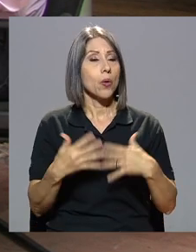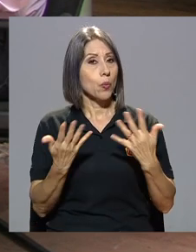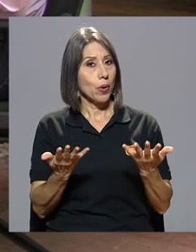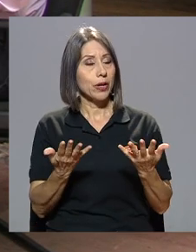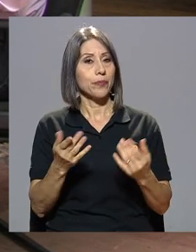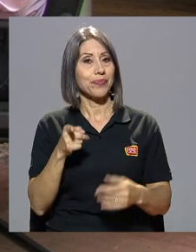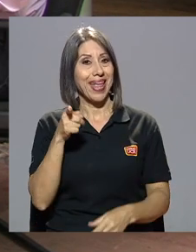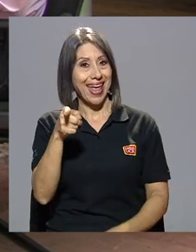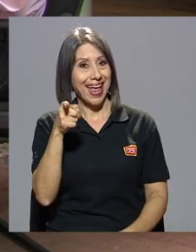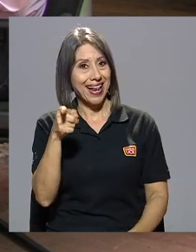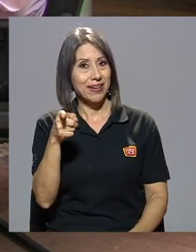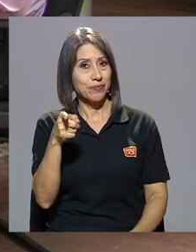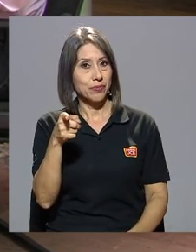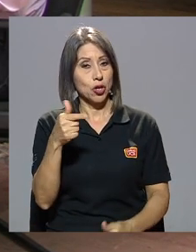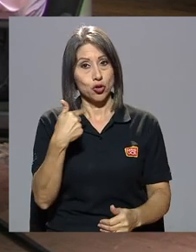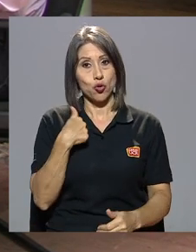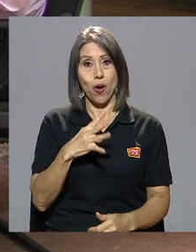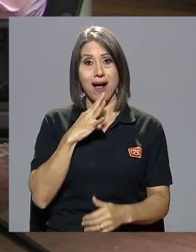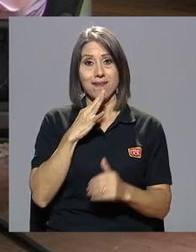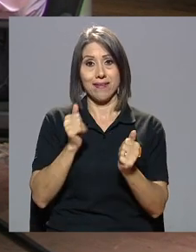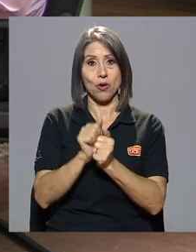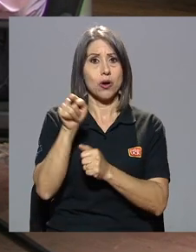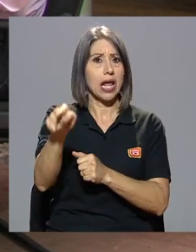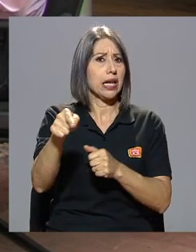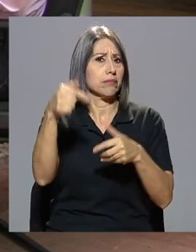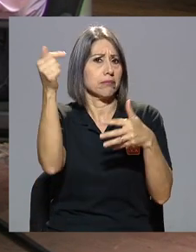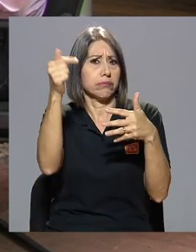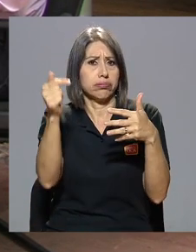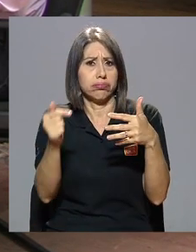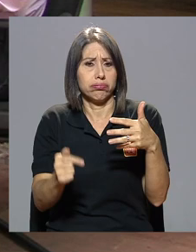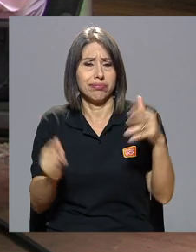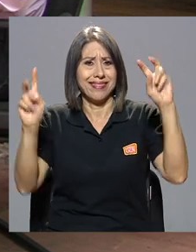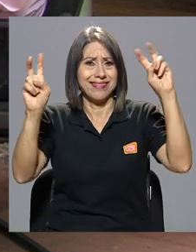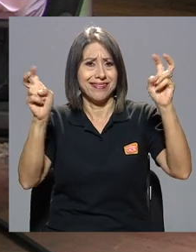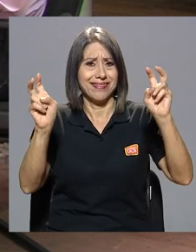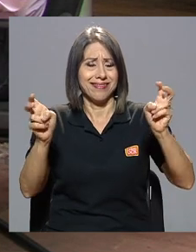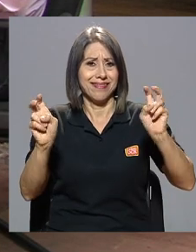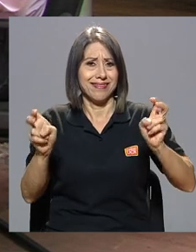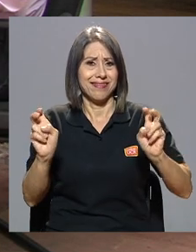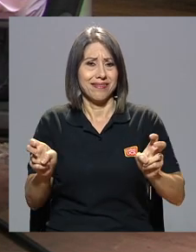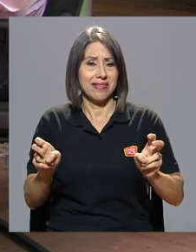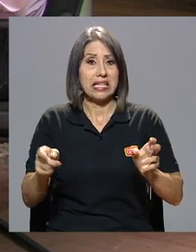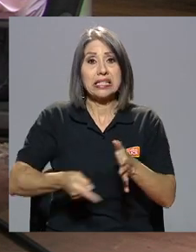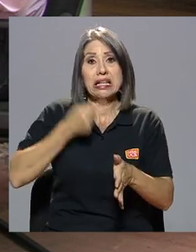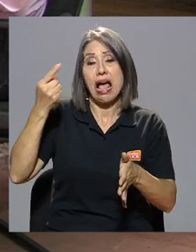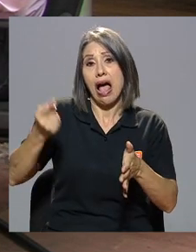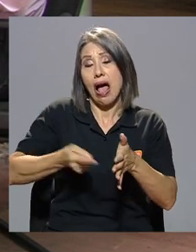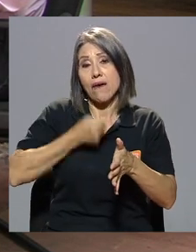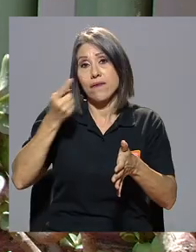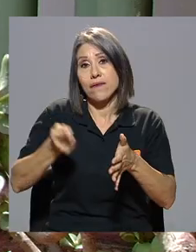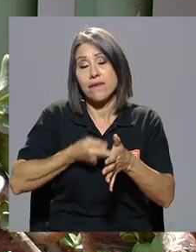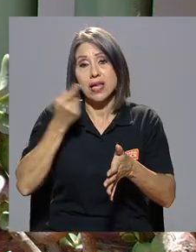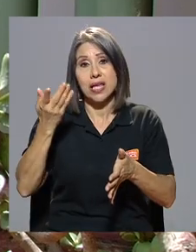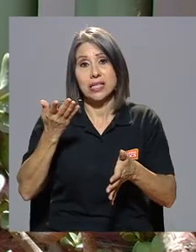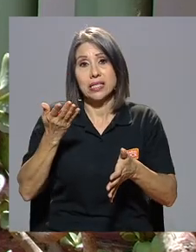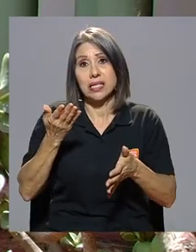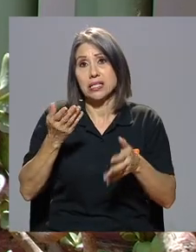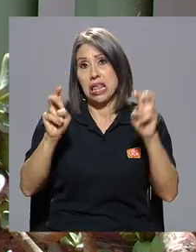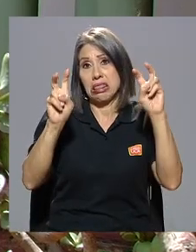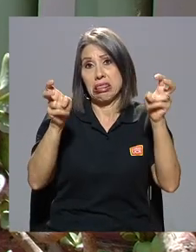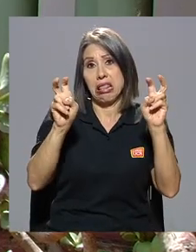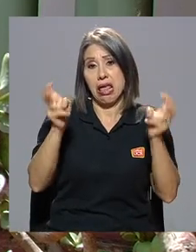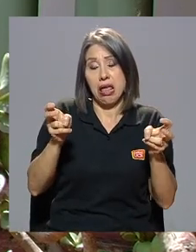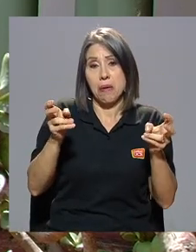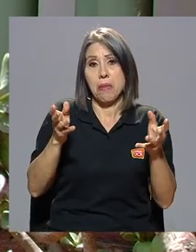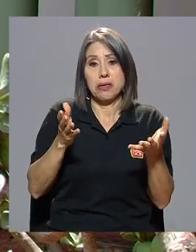Pues, bueno, yo con él conversaba toda clase de temas. Y si a veces tenía temas que se iban